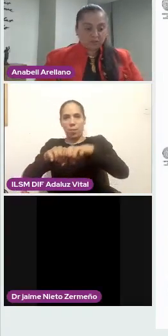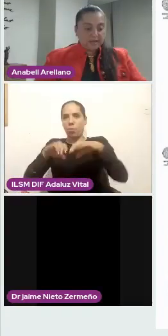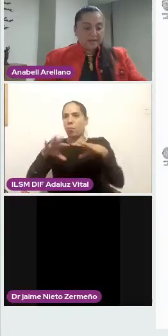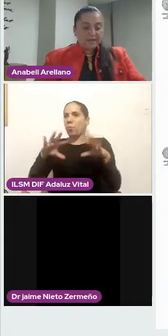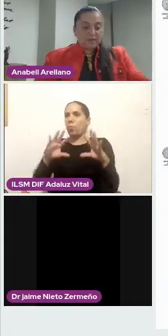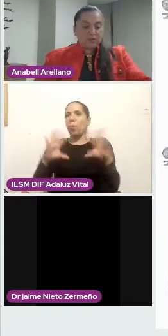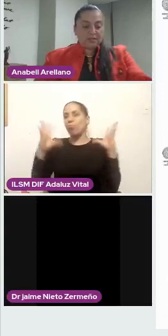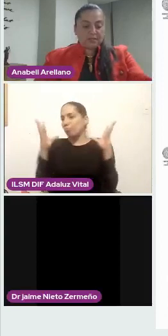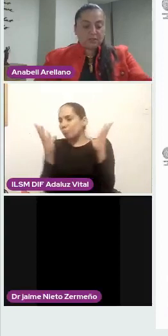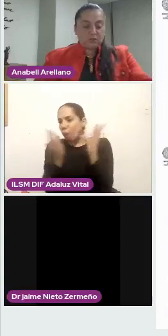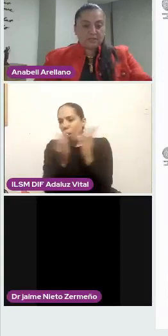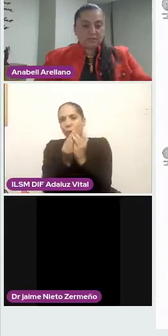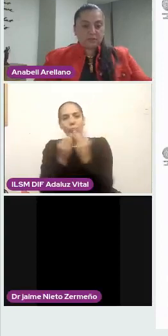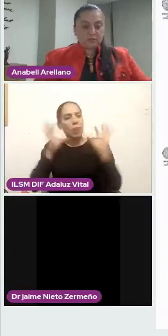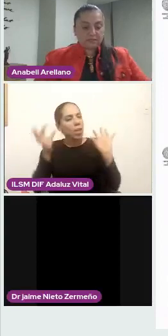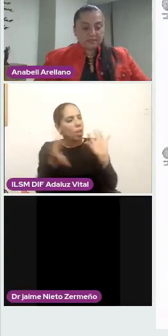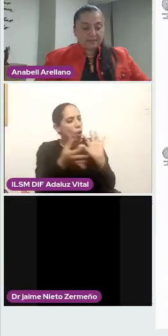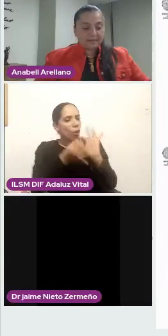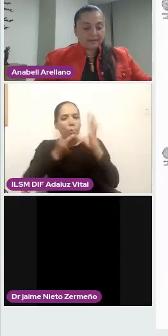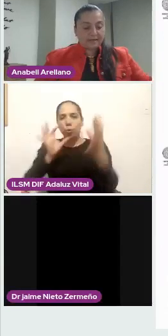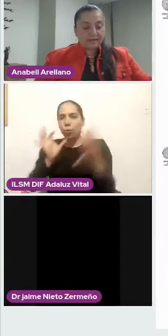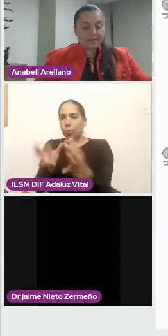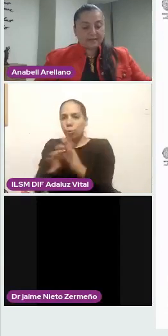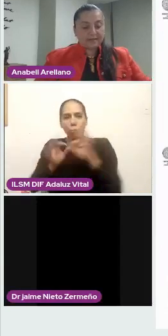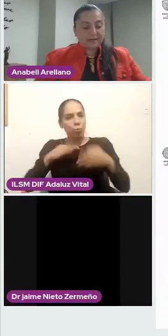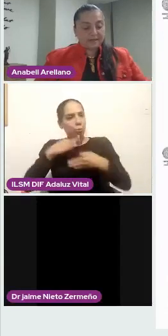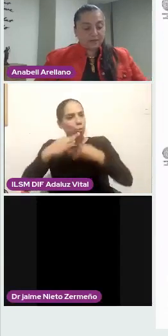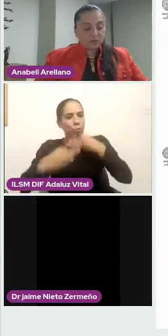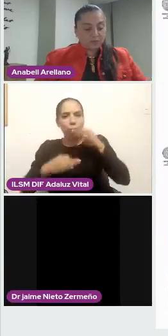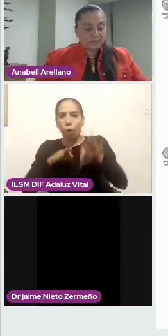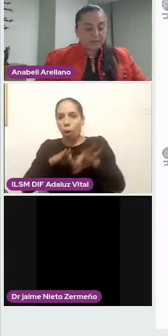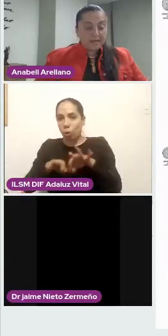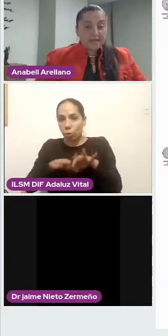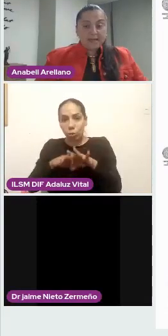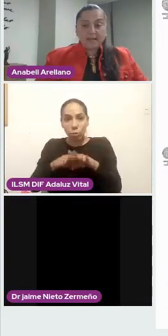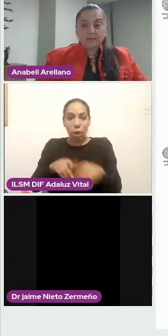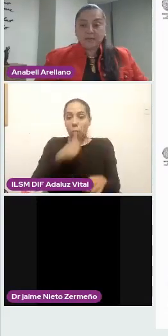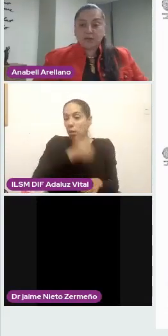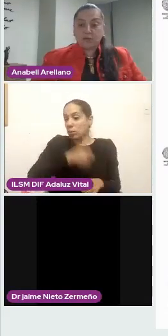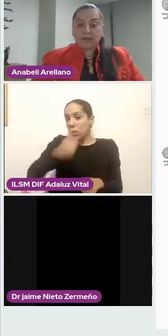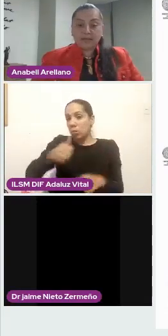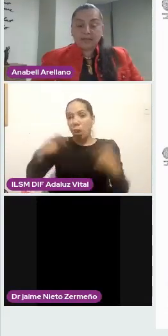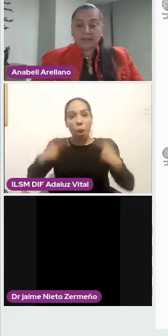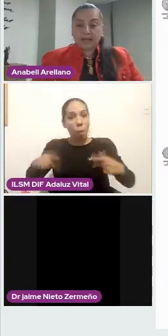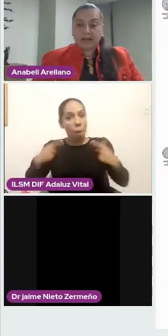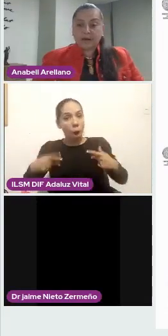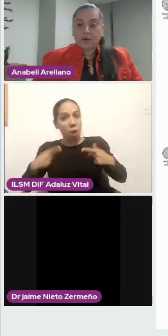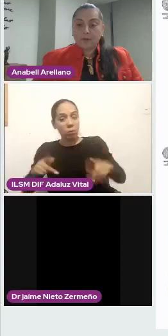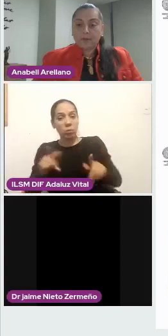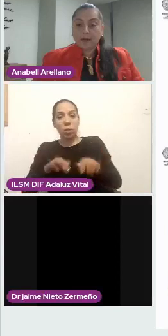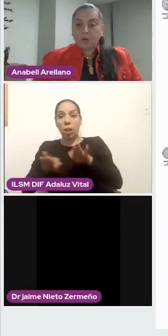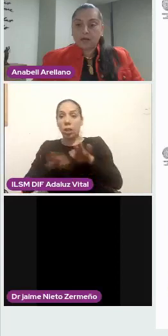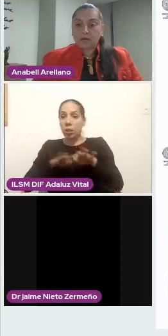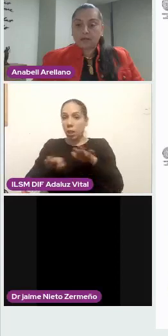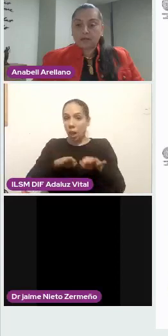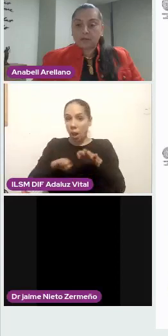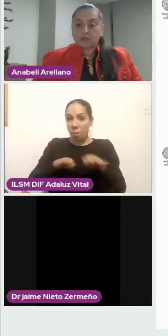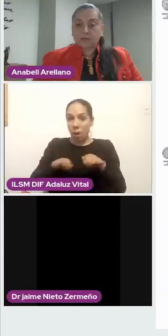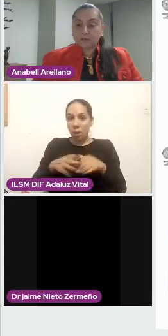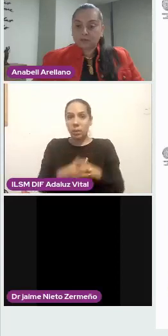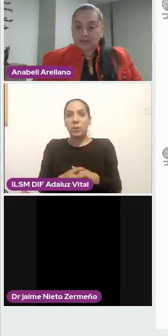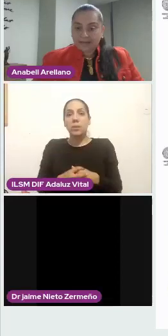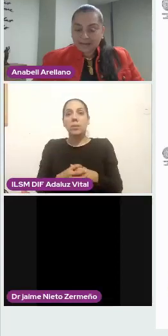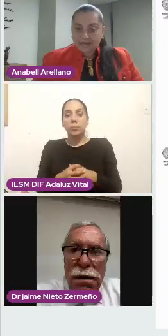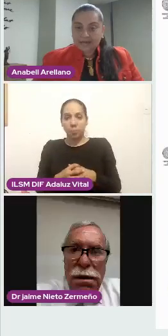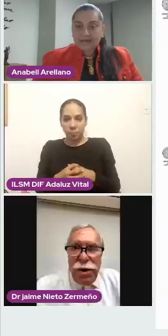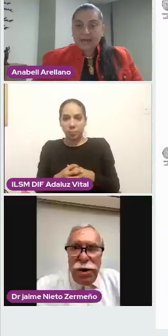colaboración de todas y todas las personas que trabajan en el hospital. Mi compañera, hola, ahorita vamos